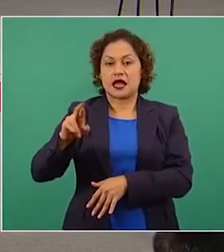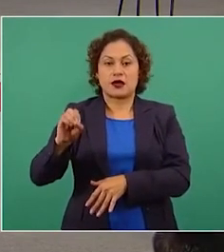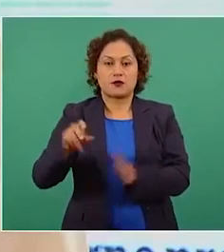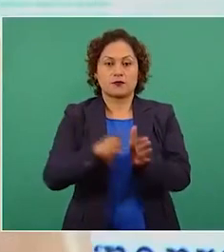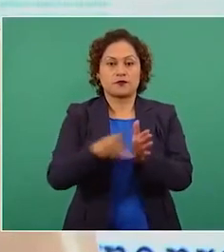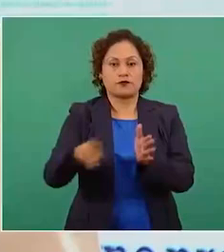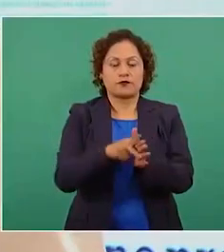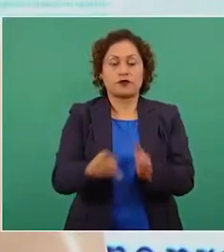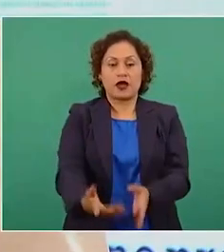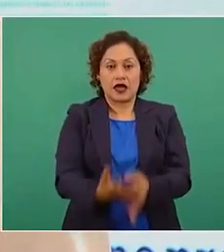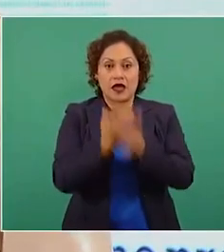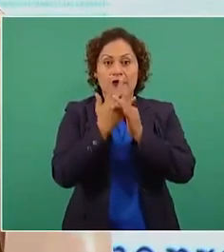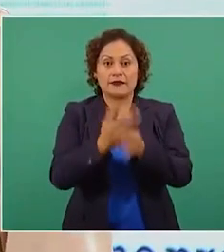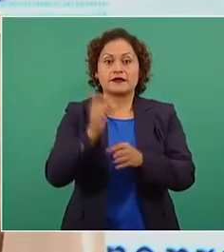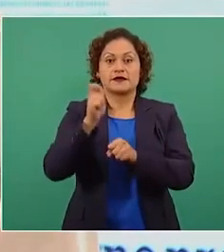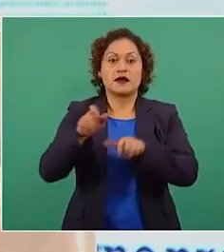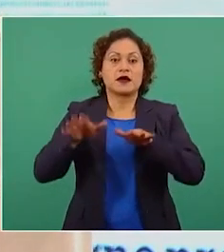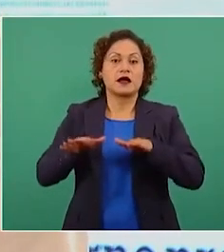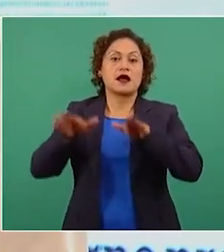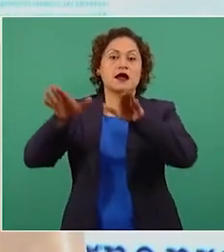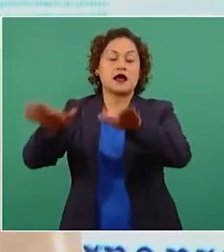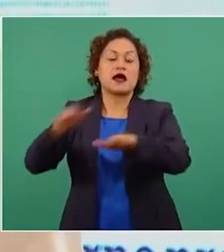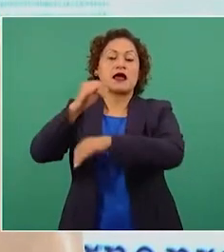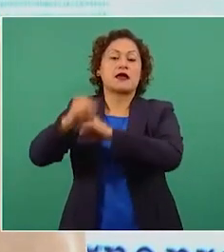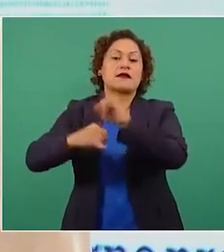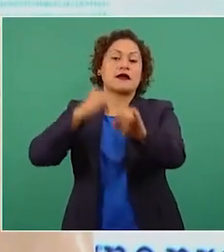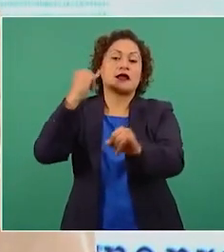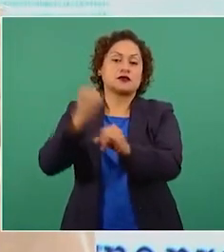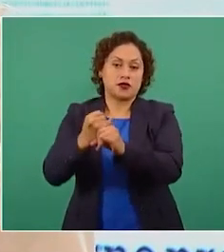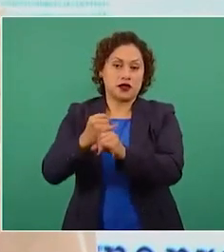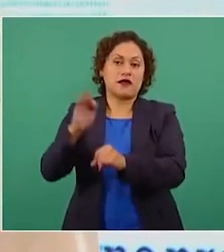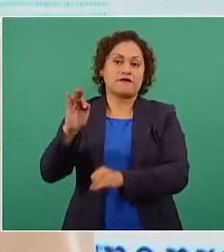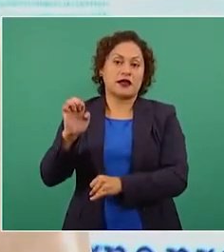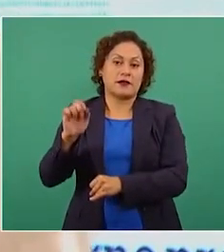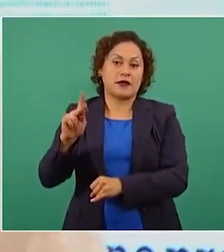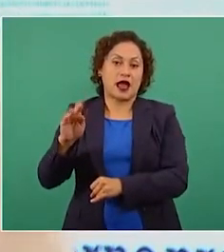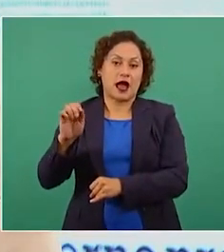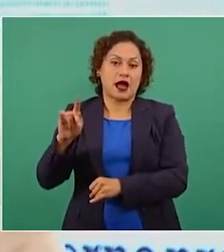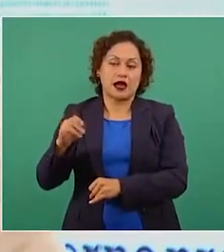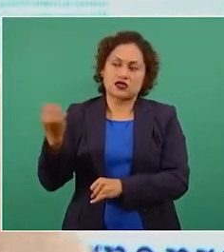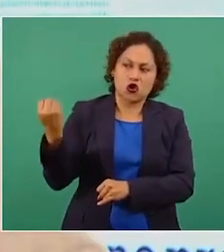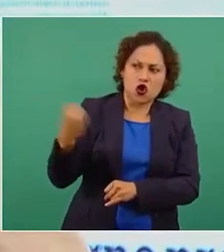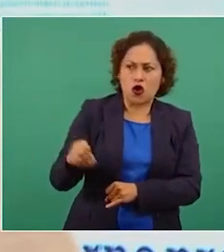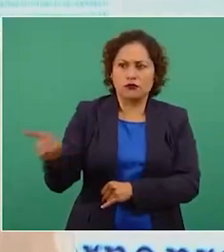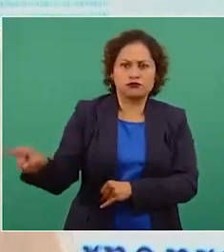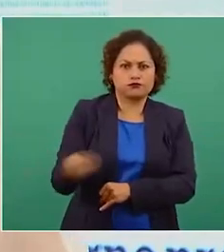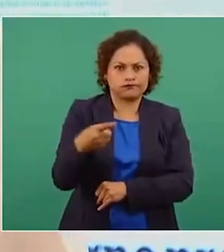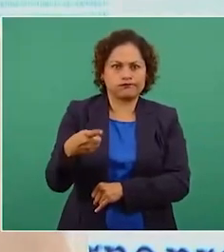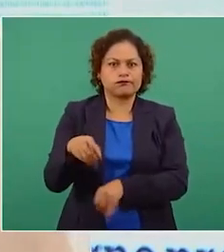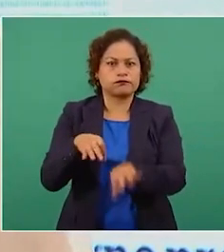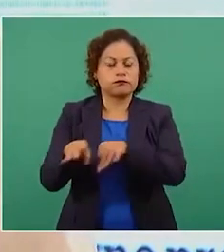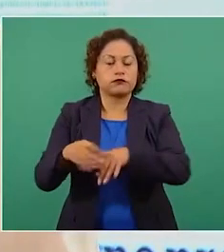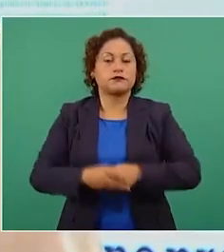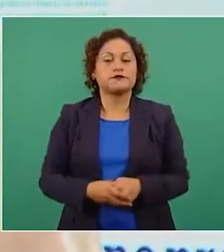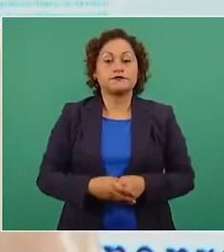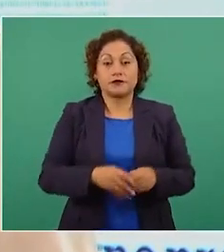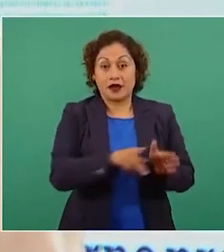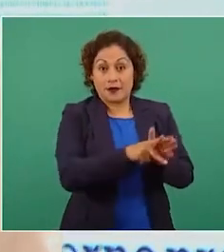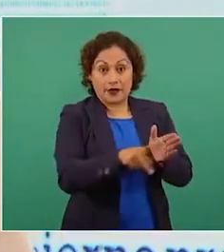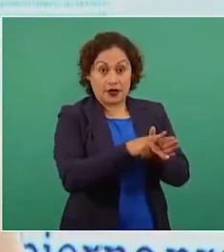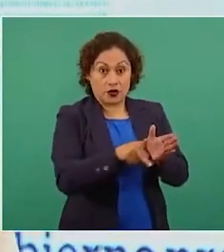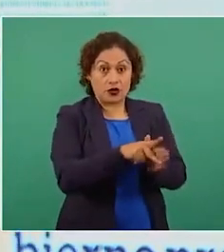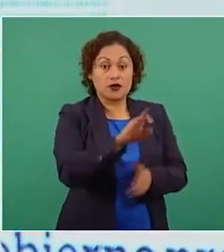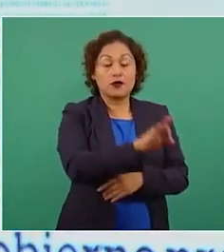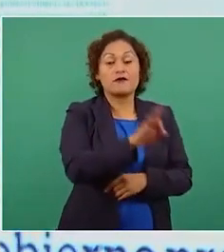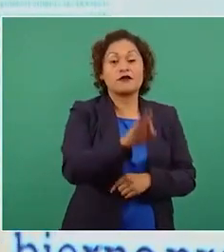operar en el Aeropuerto Internacional Felipe Ángeles. En una nota publicada por el periódico El Financiero el día